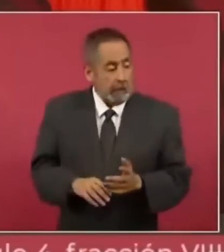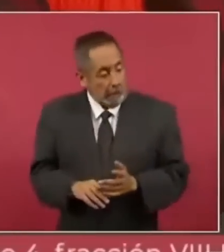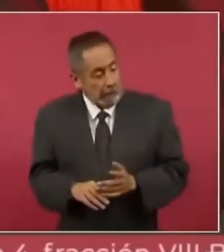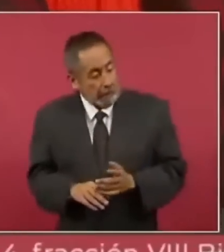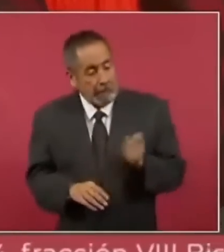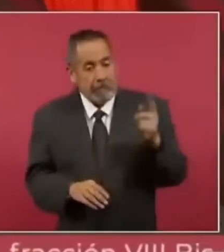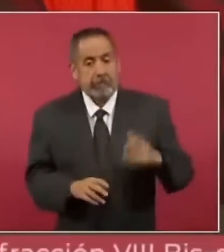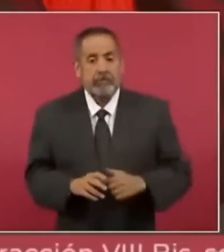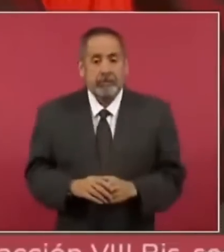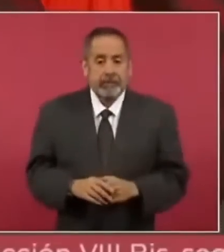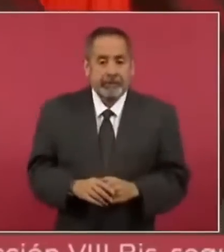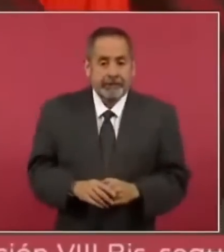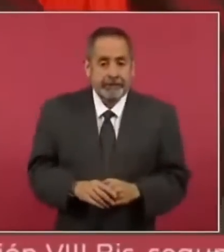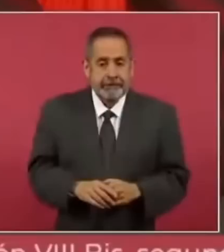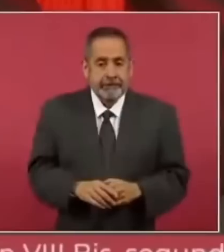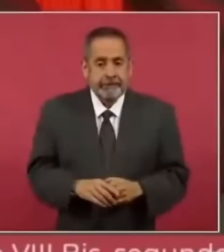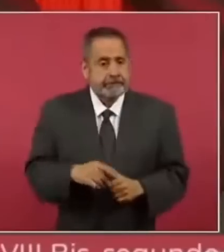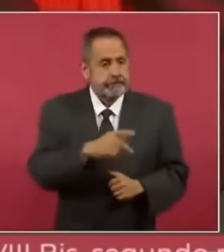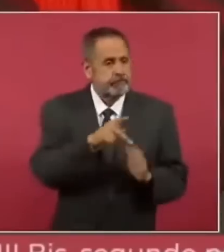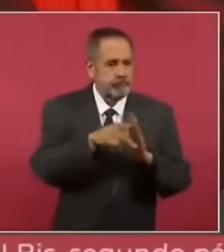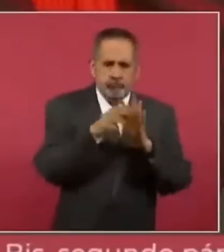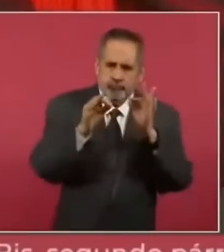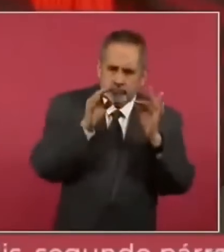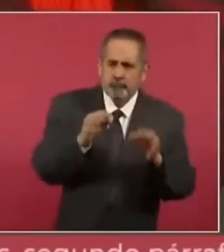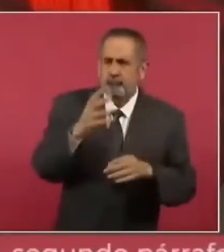Eso no tiene nada que ver con el periodismo serio.